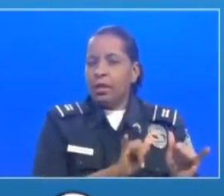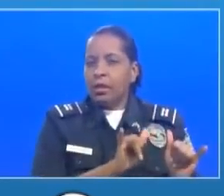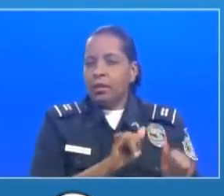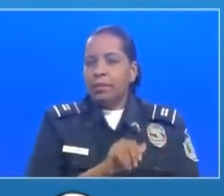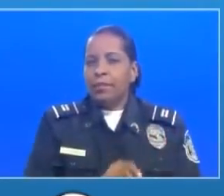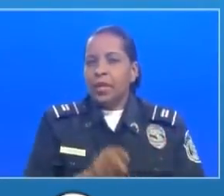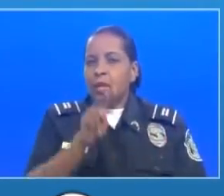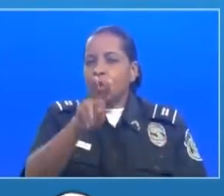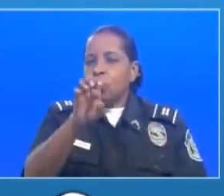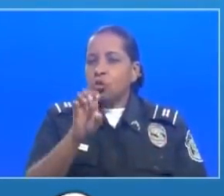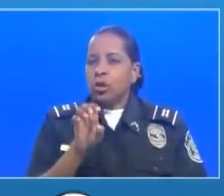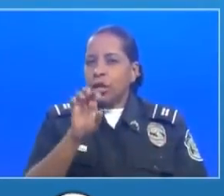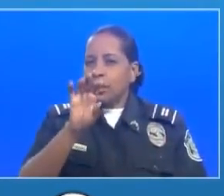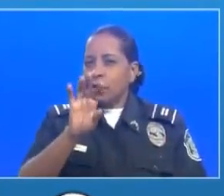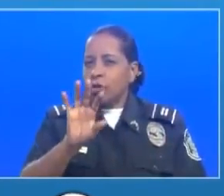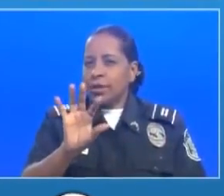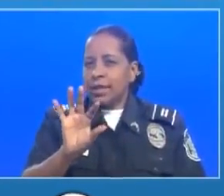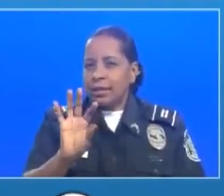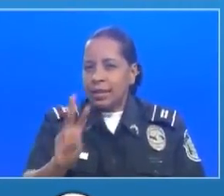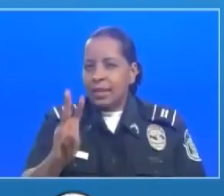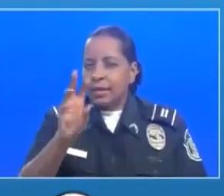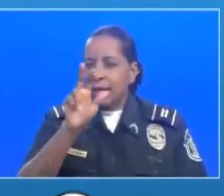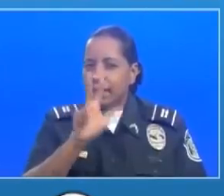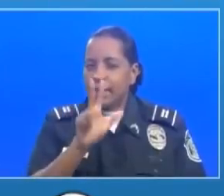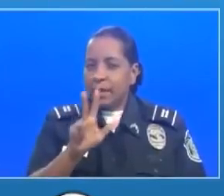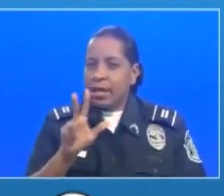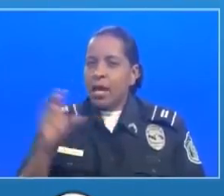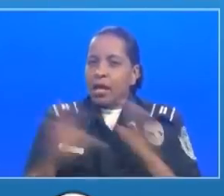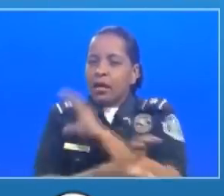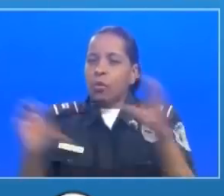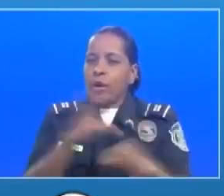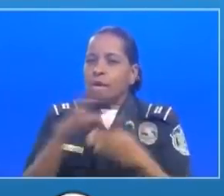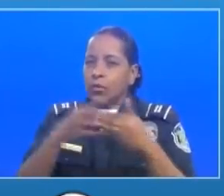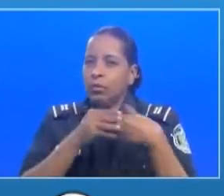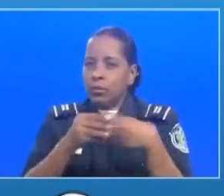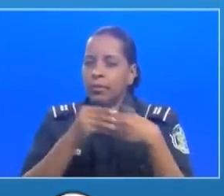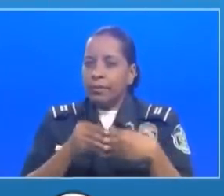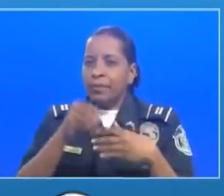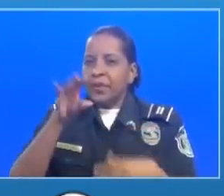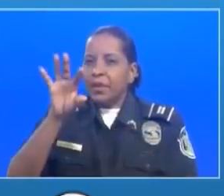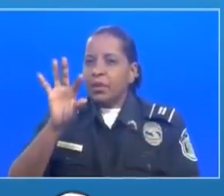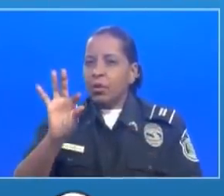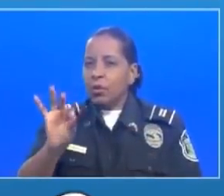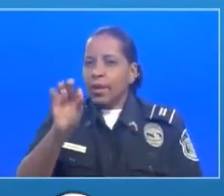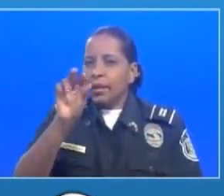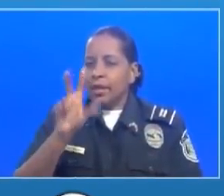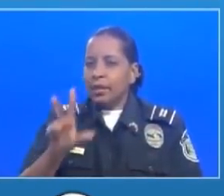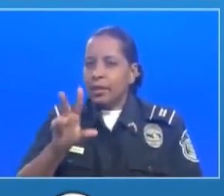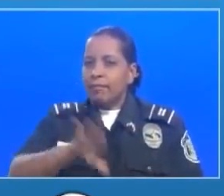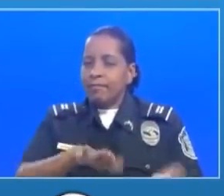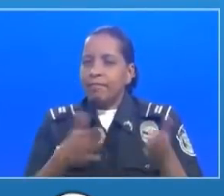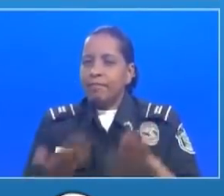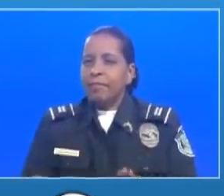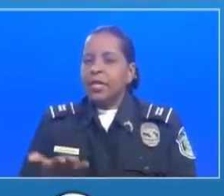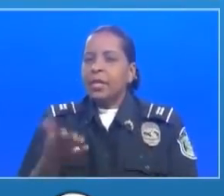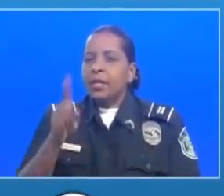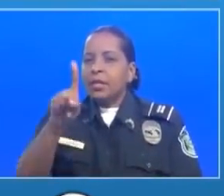263, en cuidados intensivos 93 y fallecidos